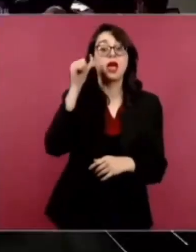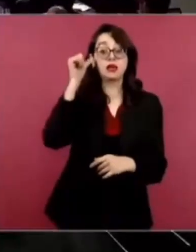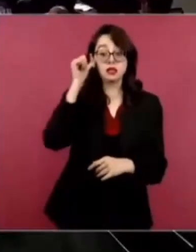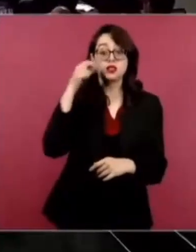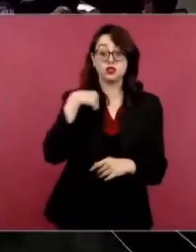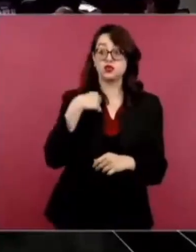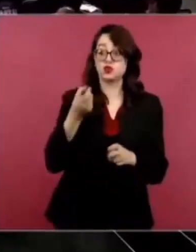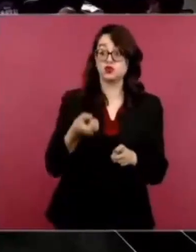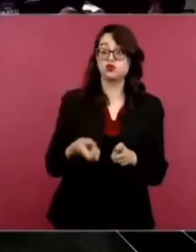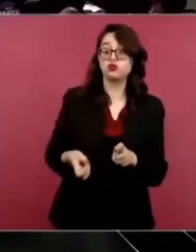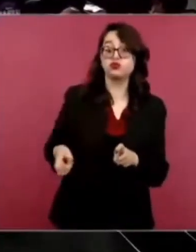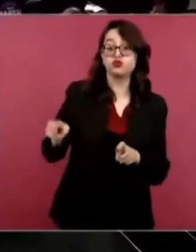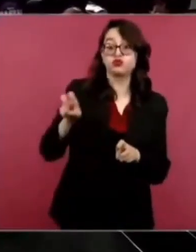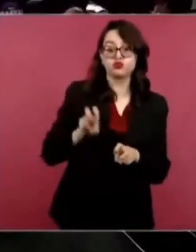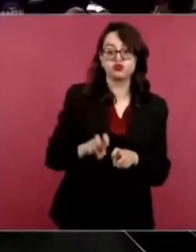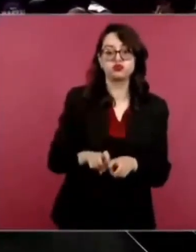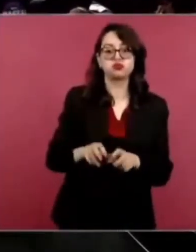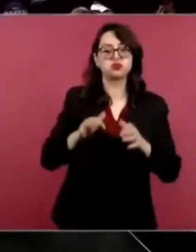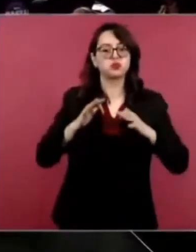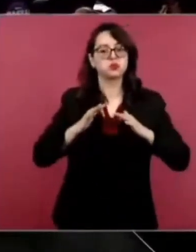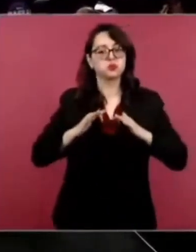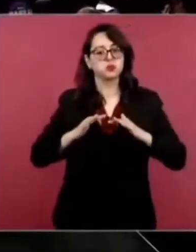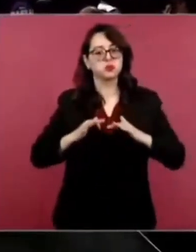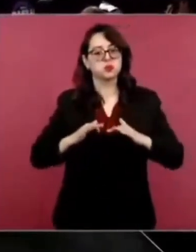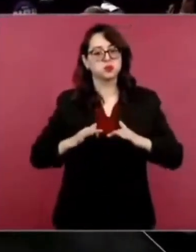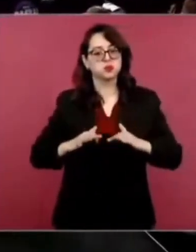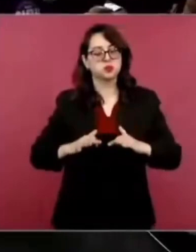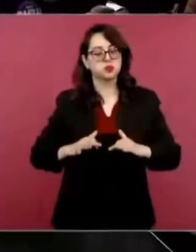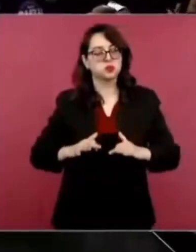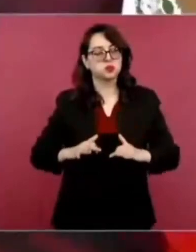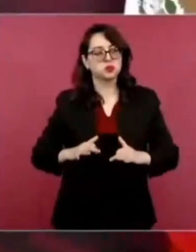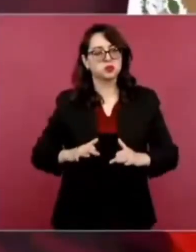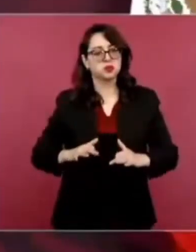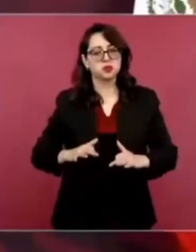tren de esos y muy cómodo.